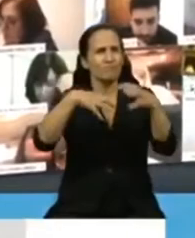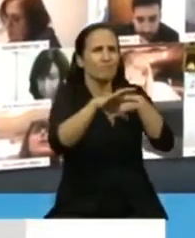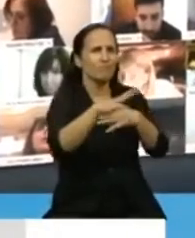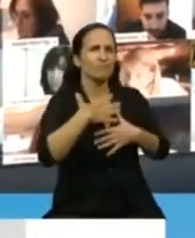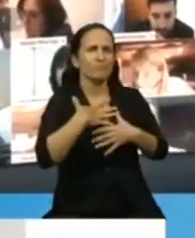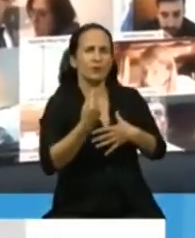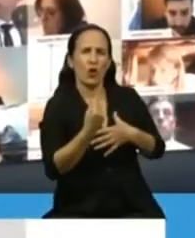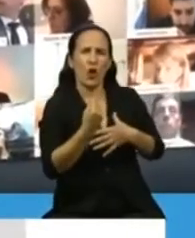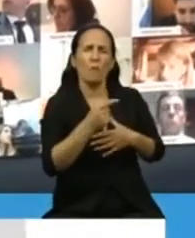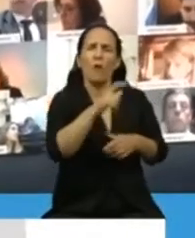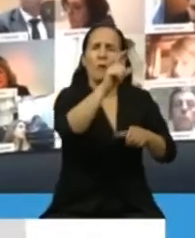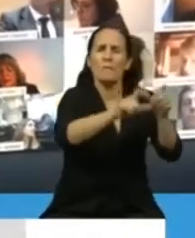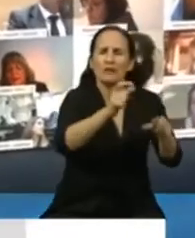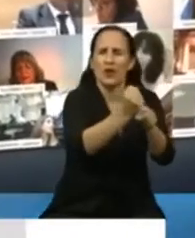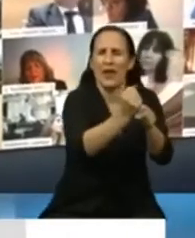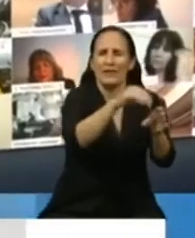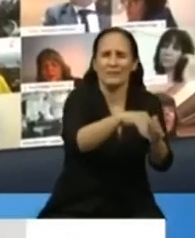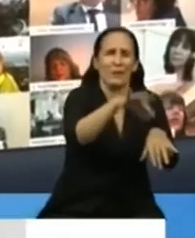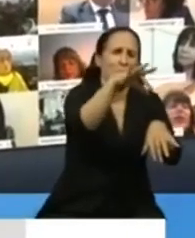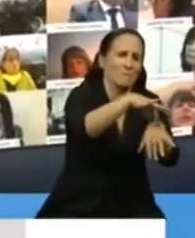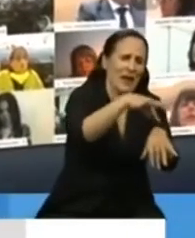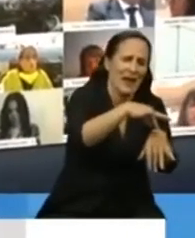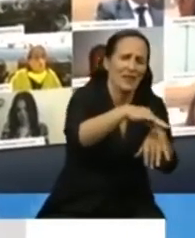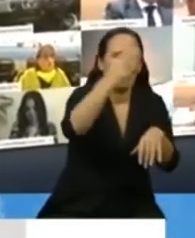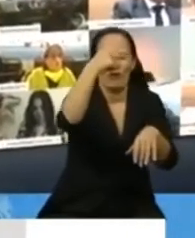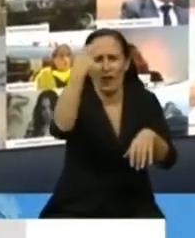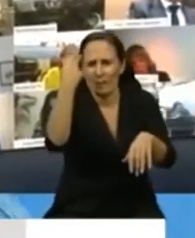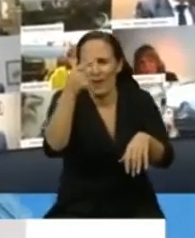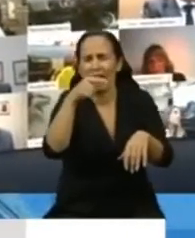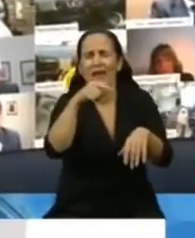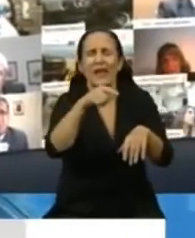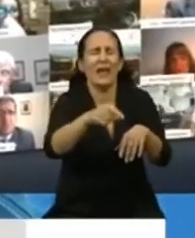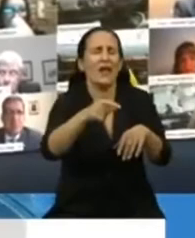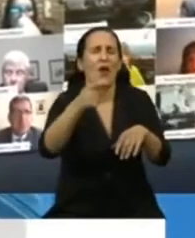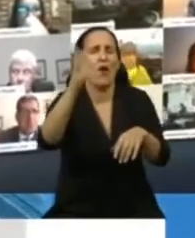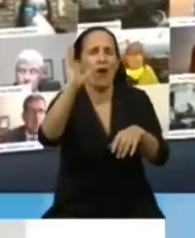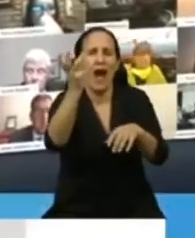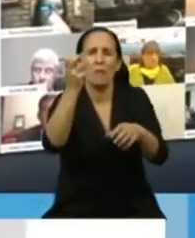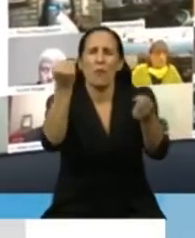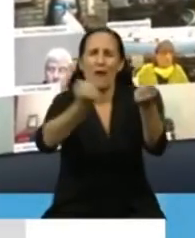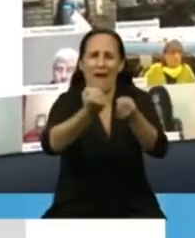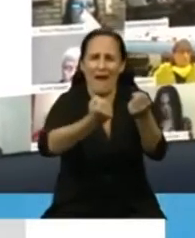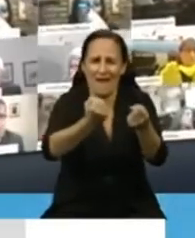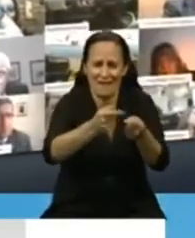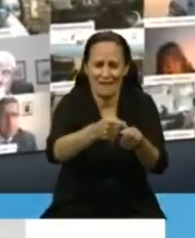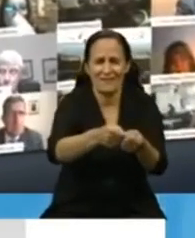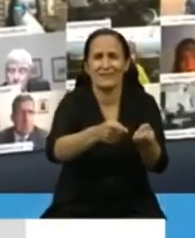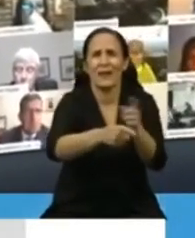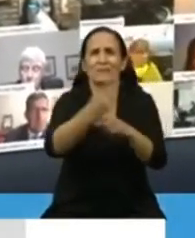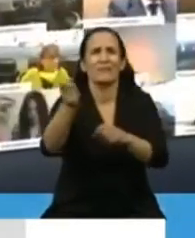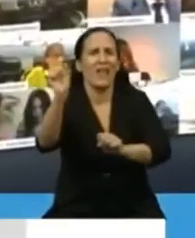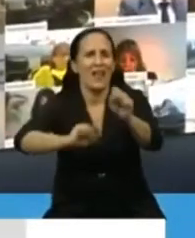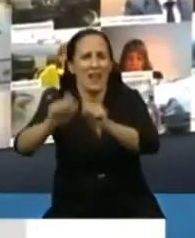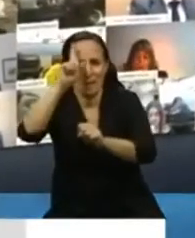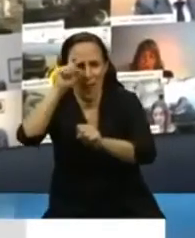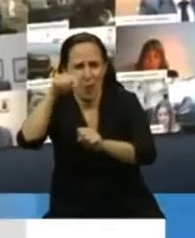de los enfermeros, de las enfermeras, de los médicos, de quienes conducen a ambulanza, de quienes están al frente del servicio de limpieza de un